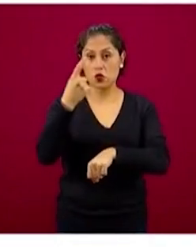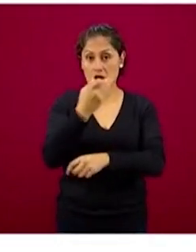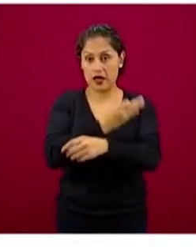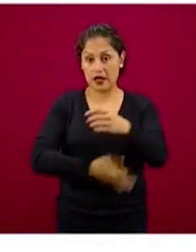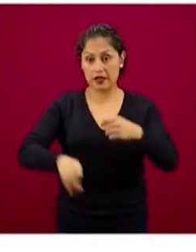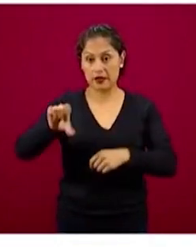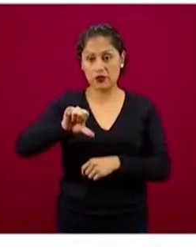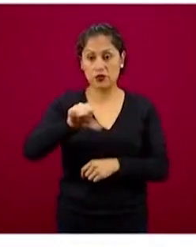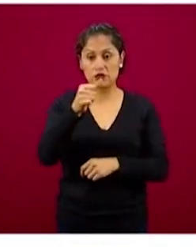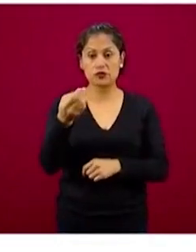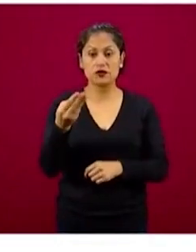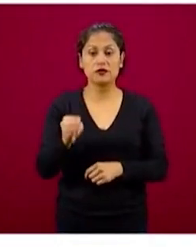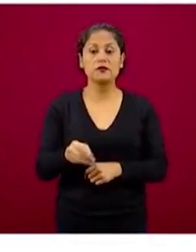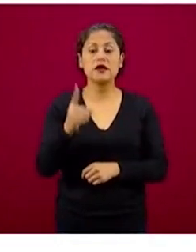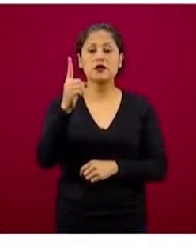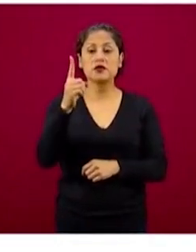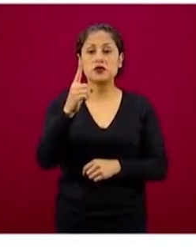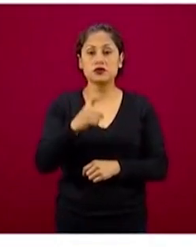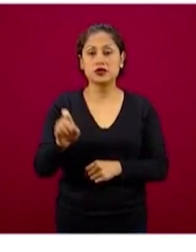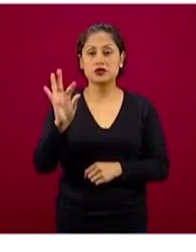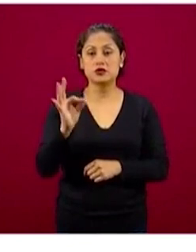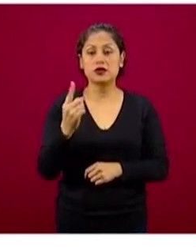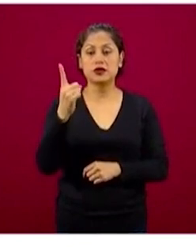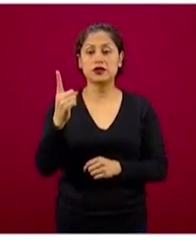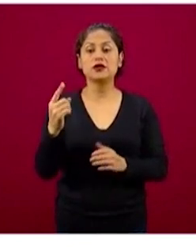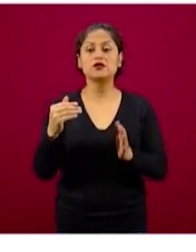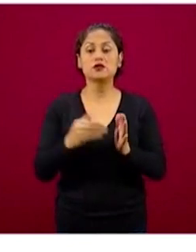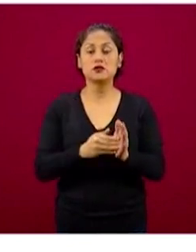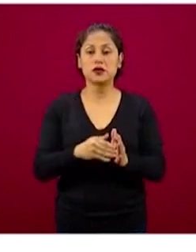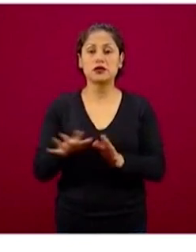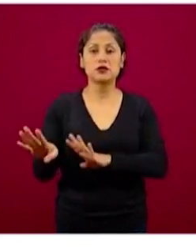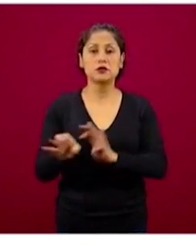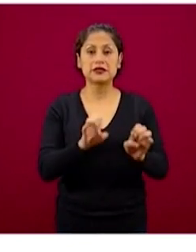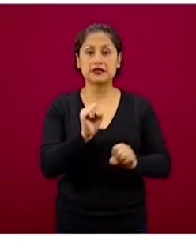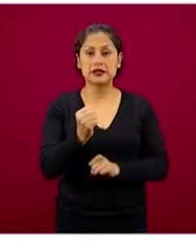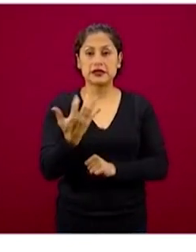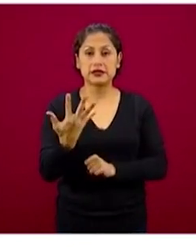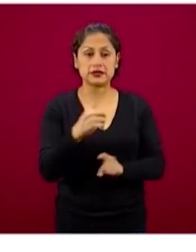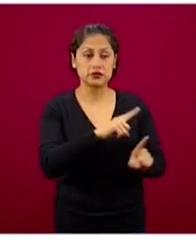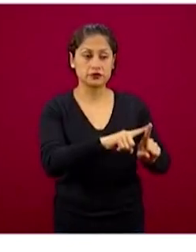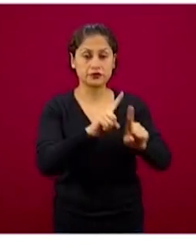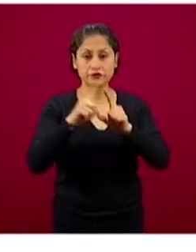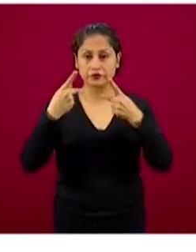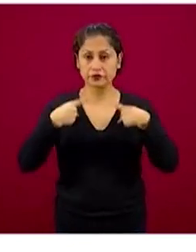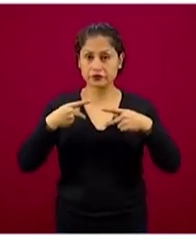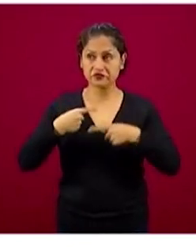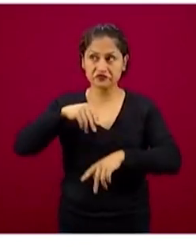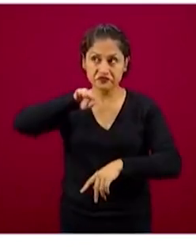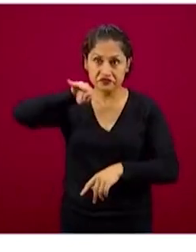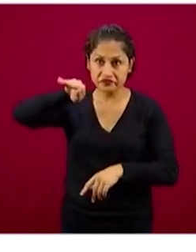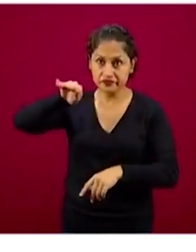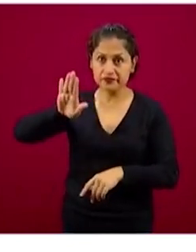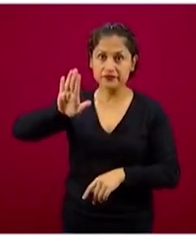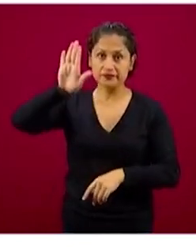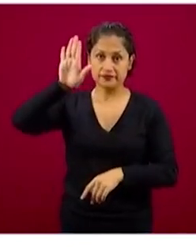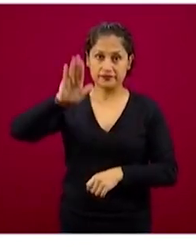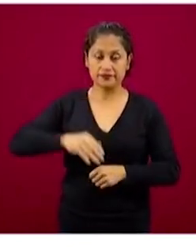141 mil 956 personas el crédito solidario a la palabra.